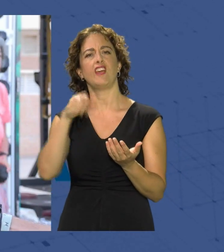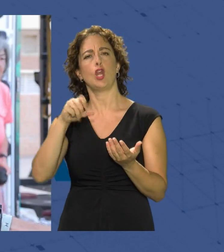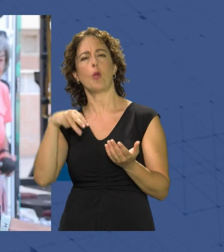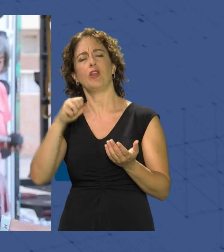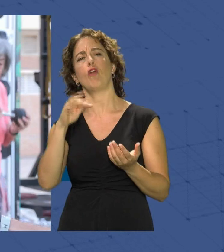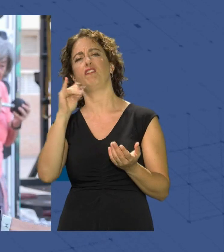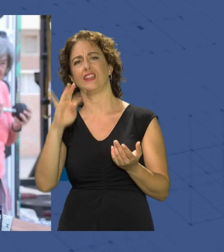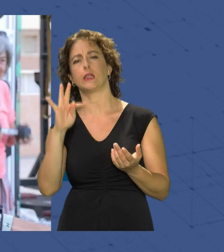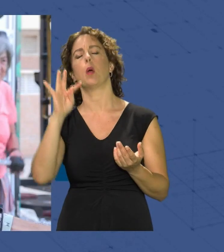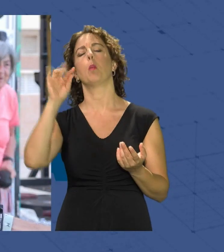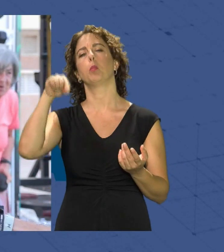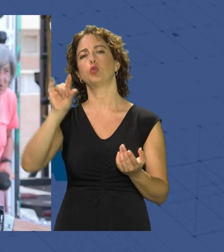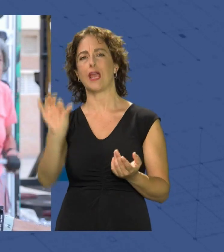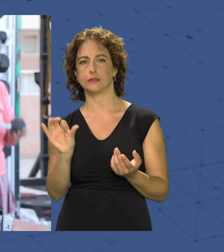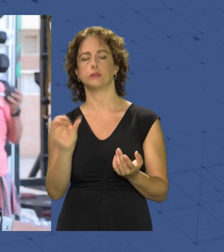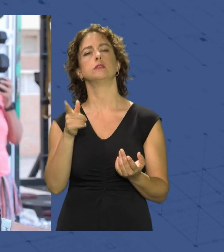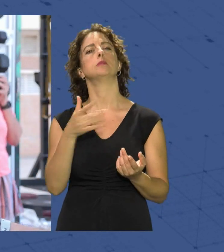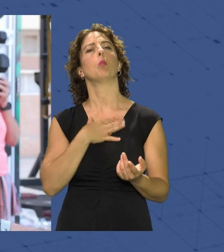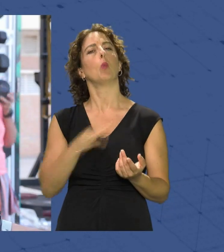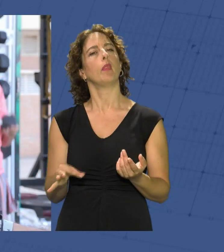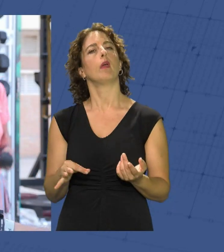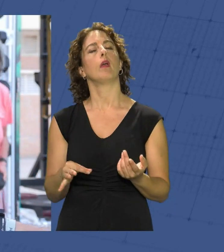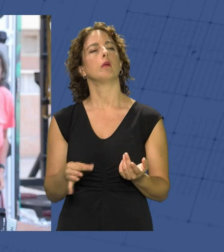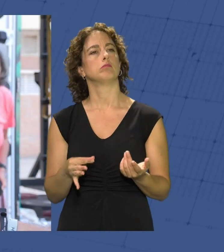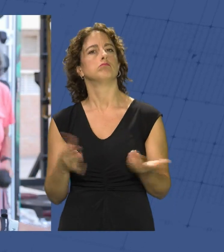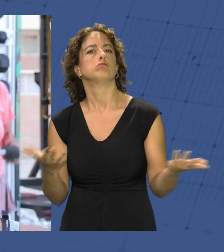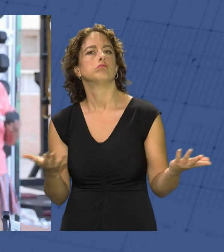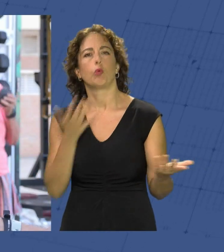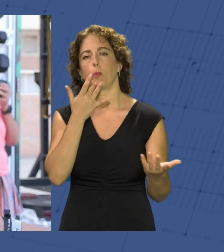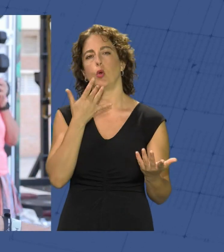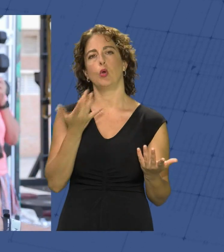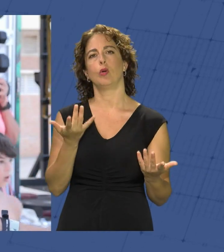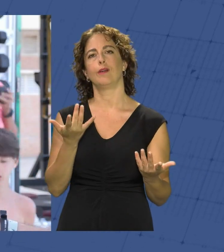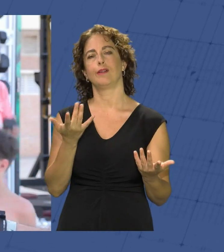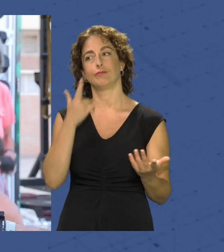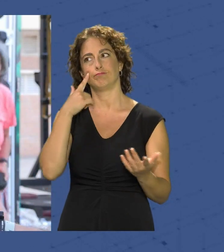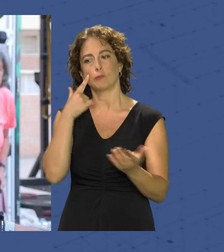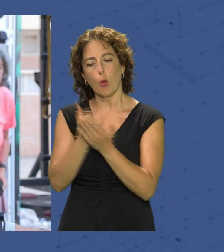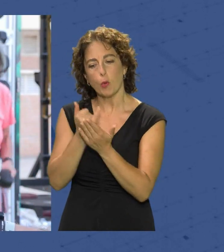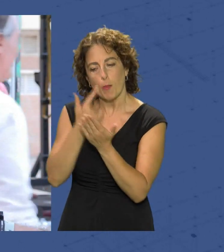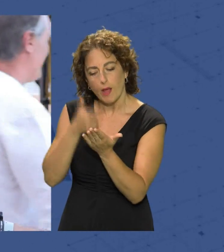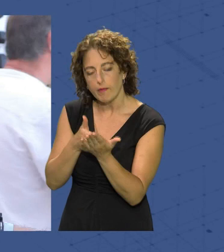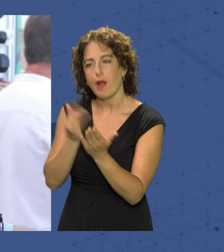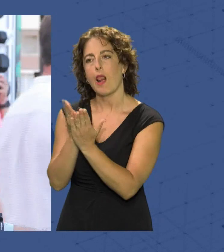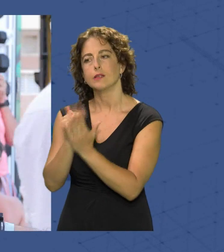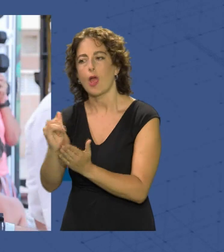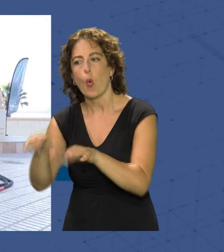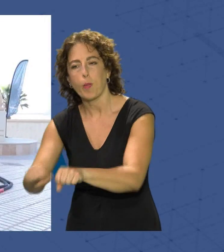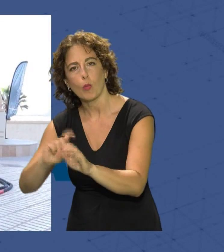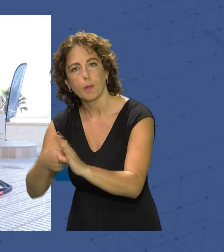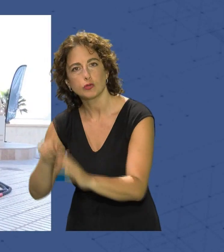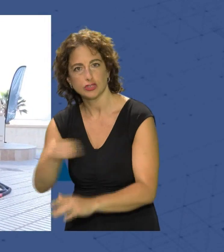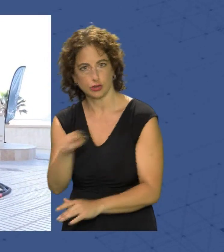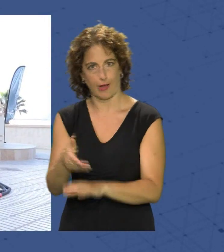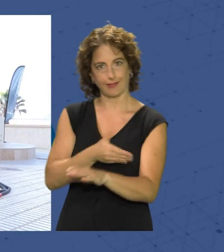y desde ahí, pues sobre todo, para poder cerciorarse de que las clases no están completas.